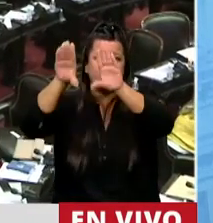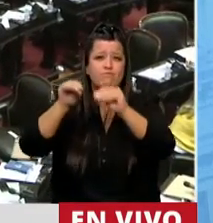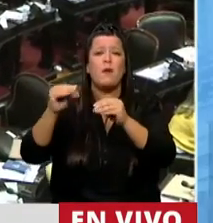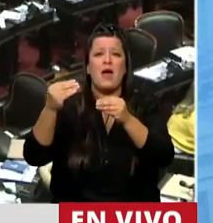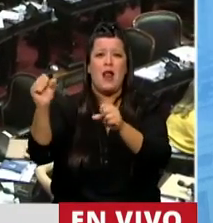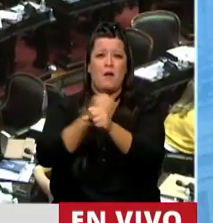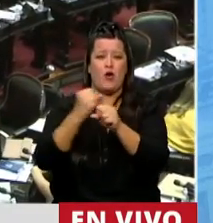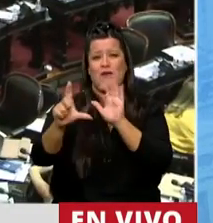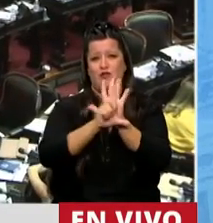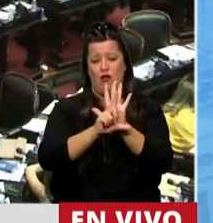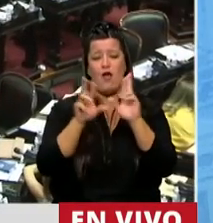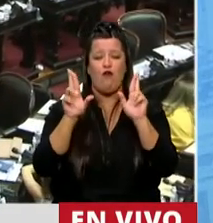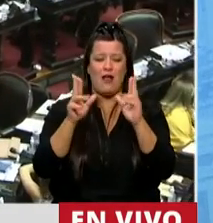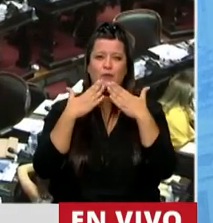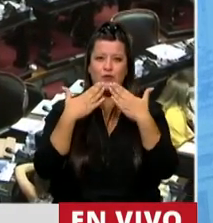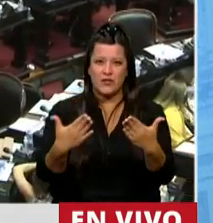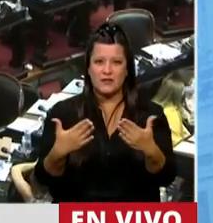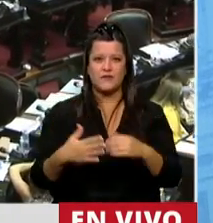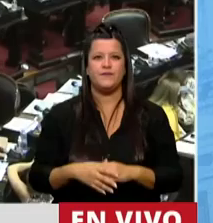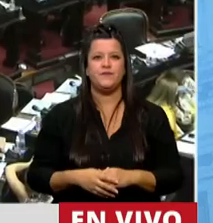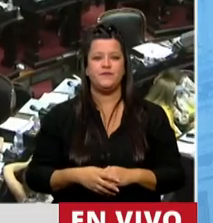aprobación de esta iniciativa. Muchísimas gracias.